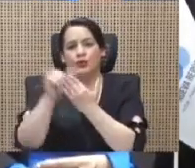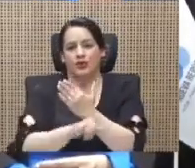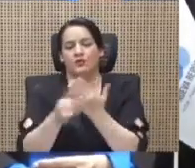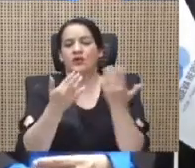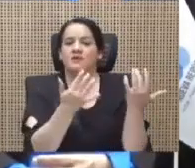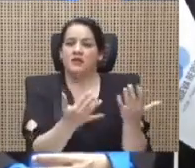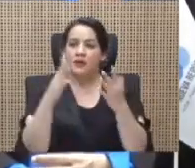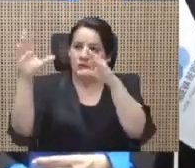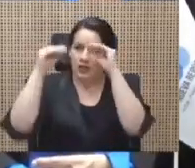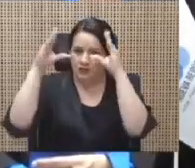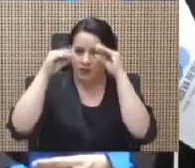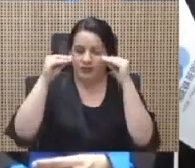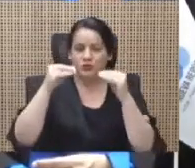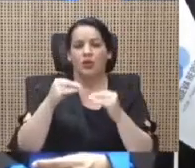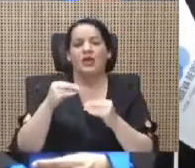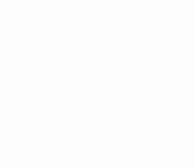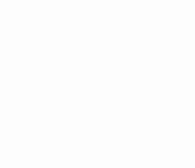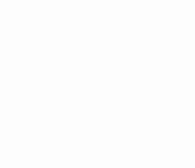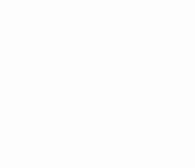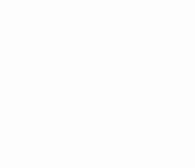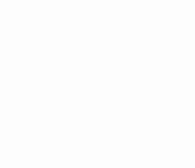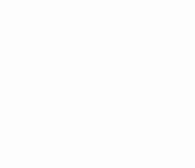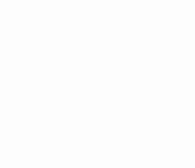recopilar sobre esta investigación.